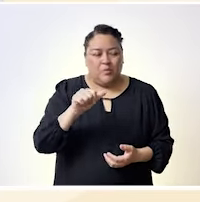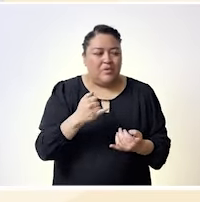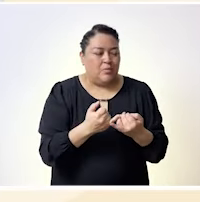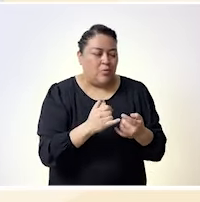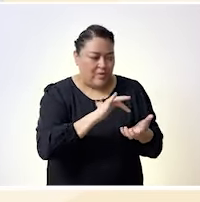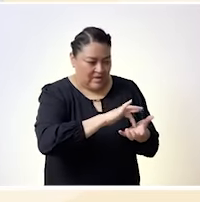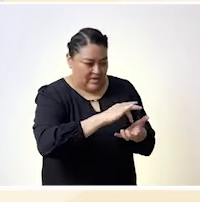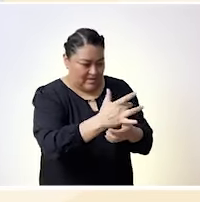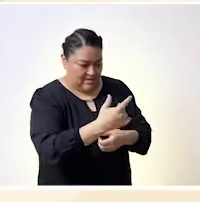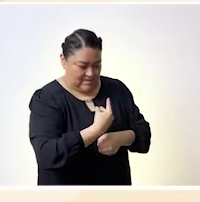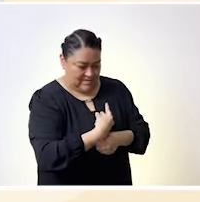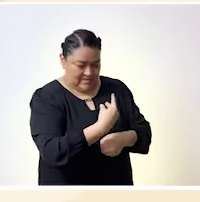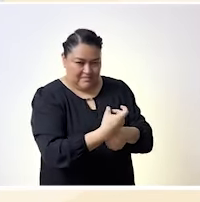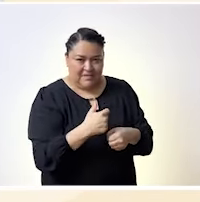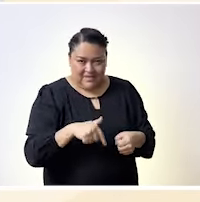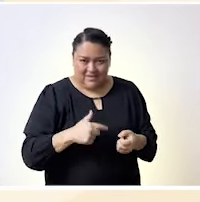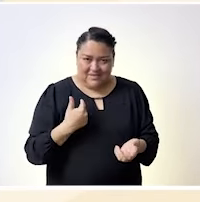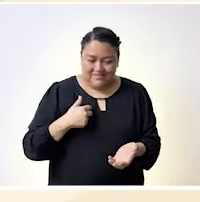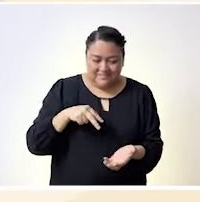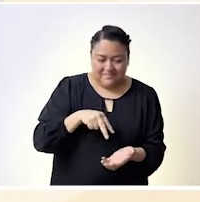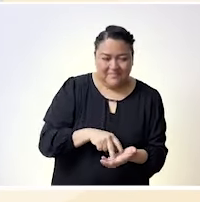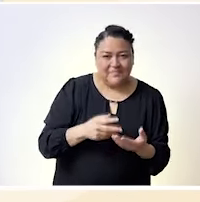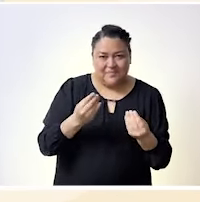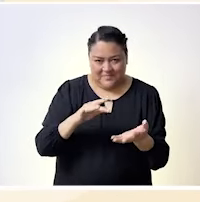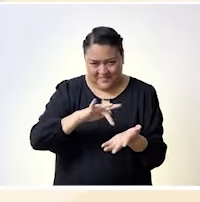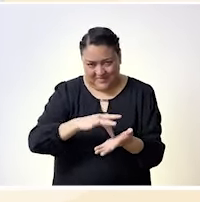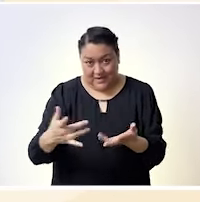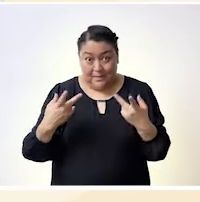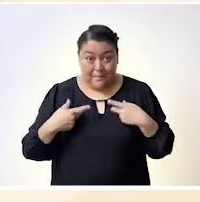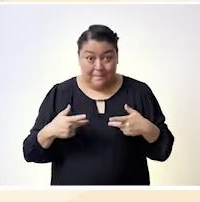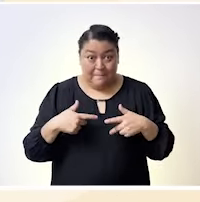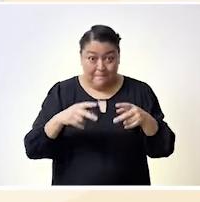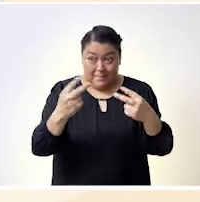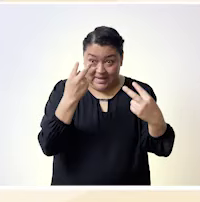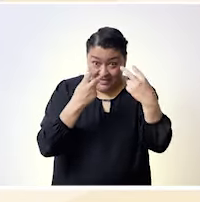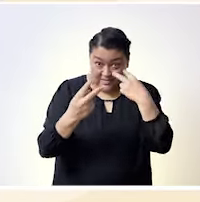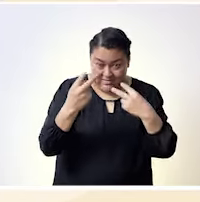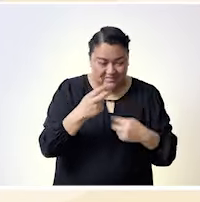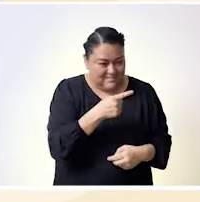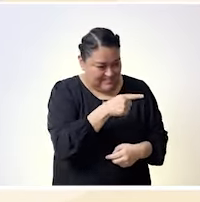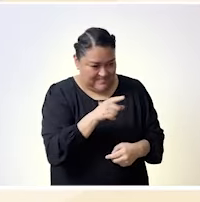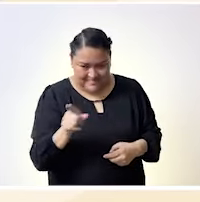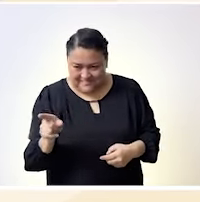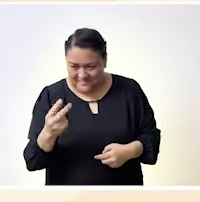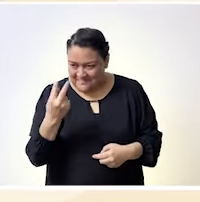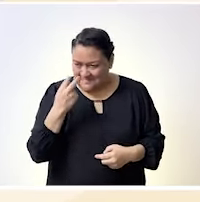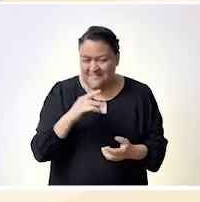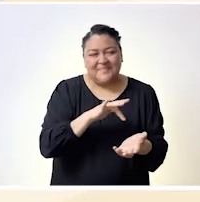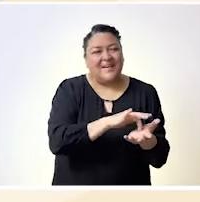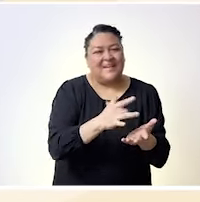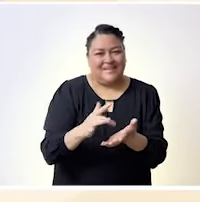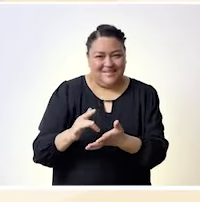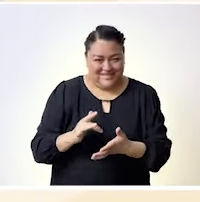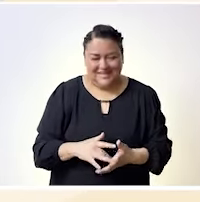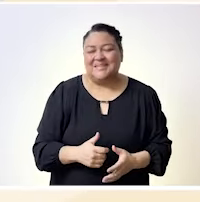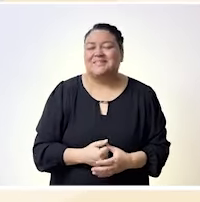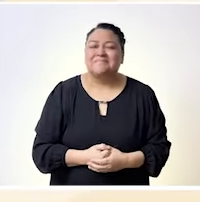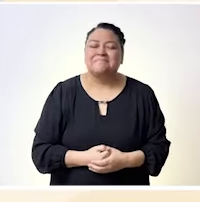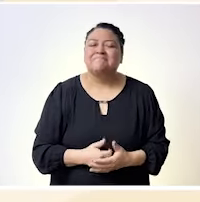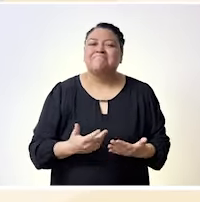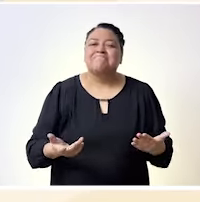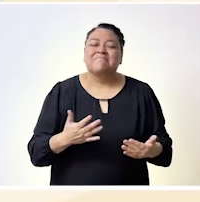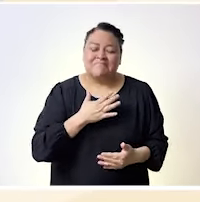discriminación a causa de mi fenómeno, ¿no? Por mi tono de piel, por mis cabellos asortijados, por la tradición y